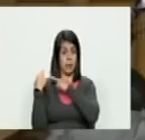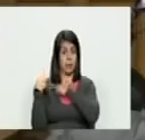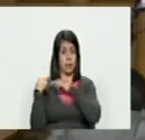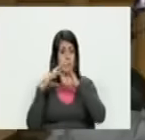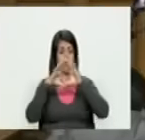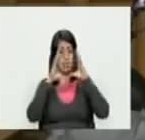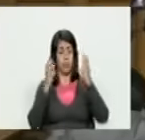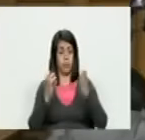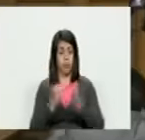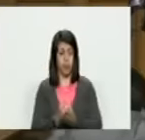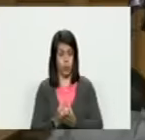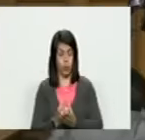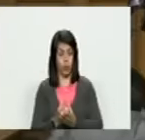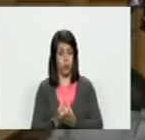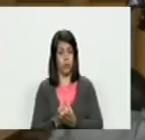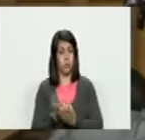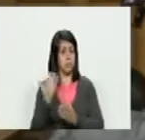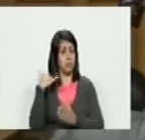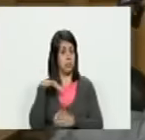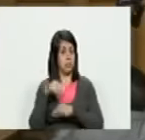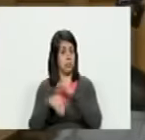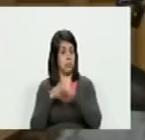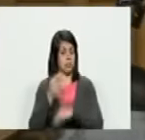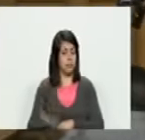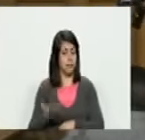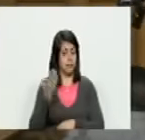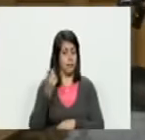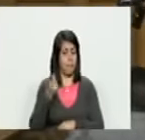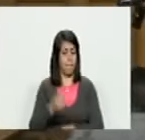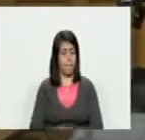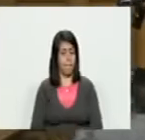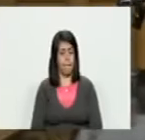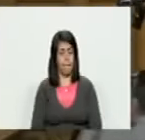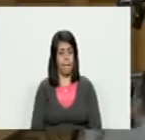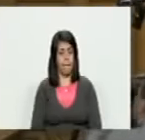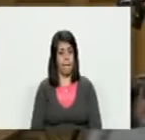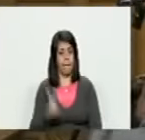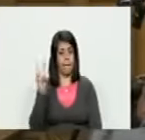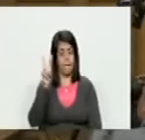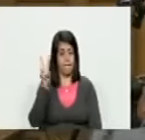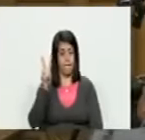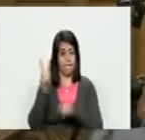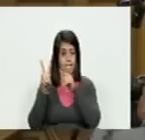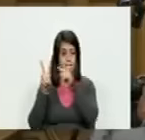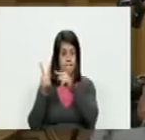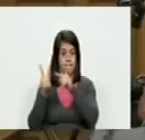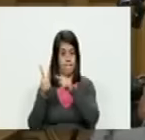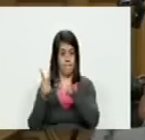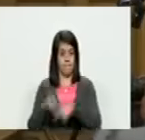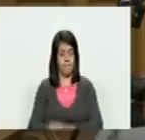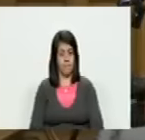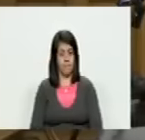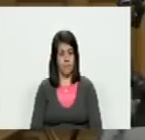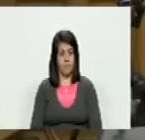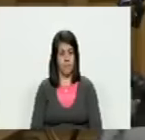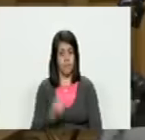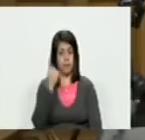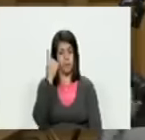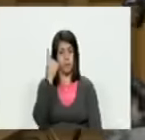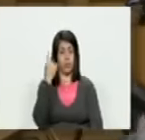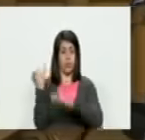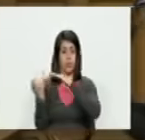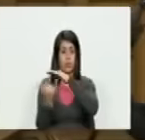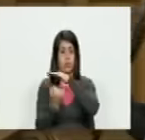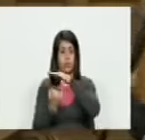que soslayan un hecho fundamental en Venezuela solamente una